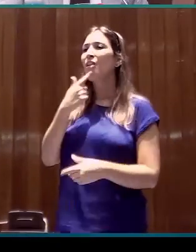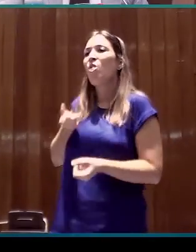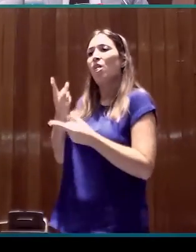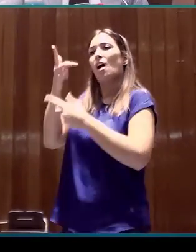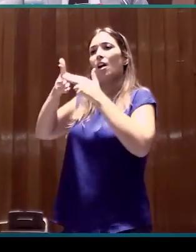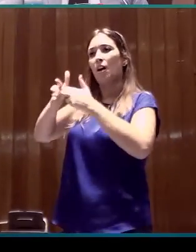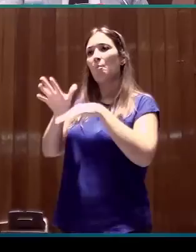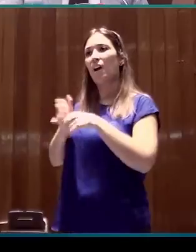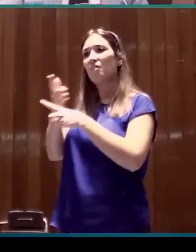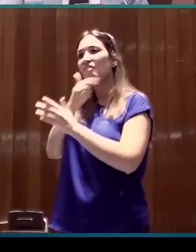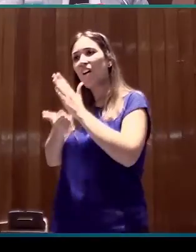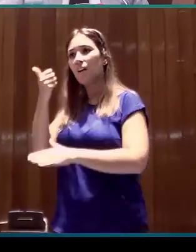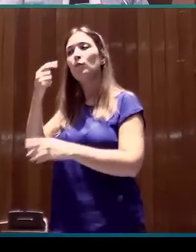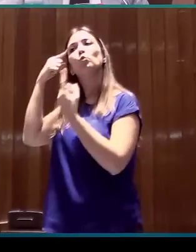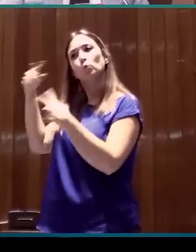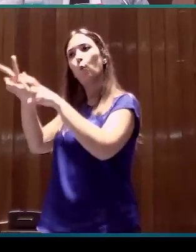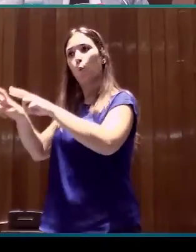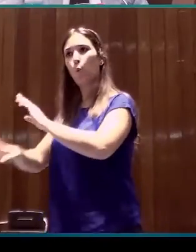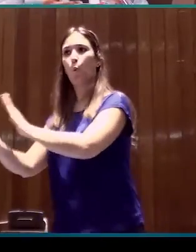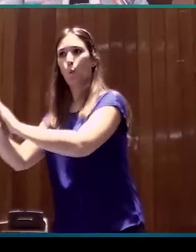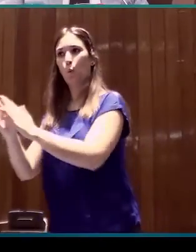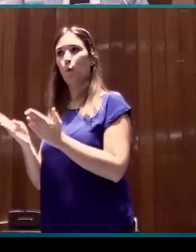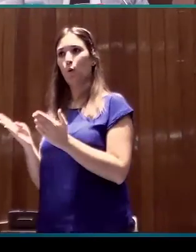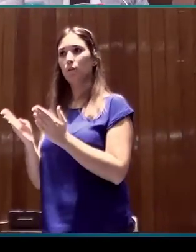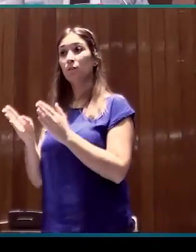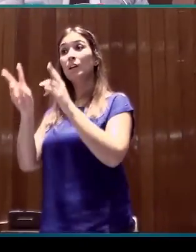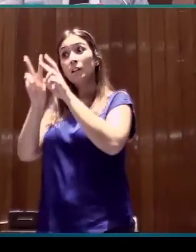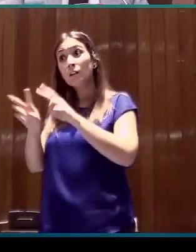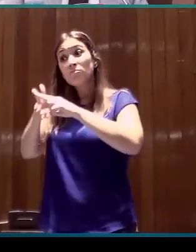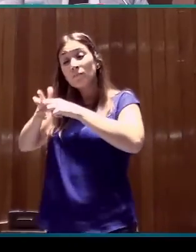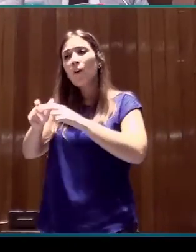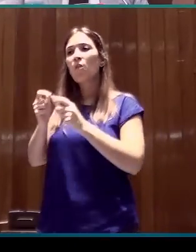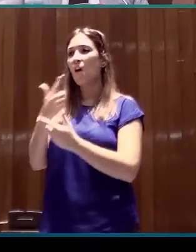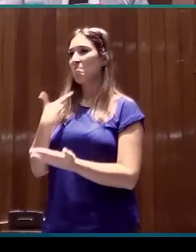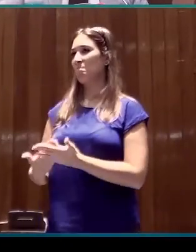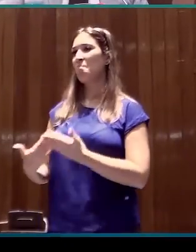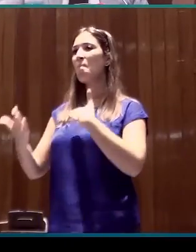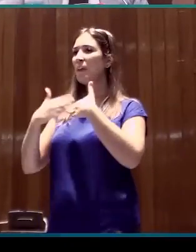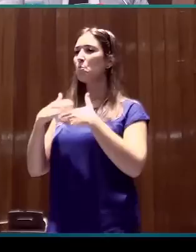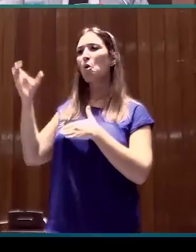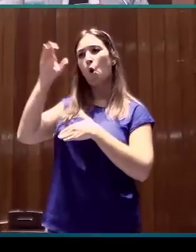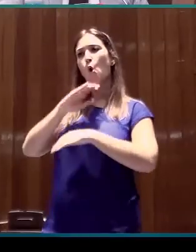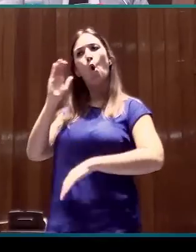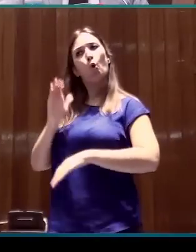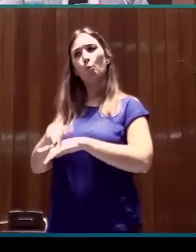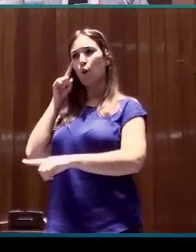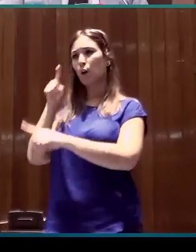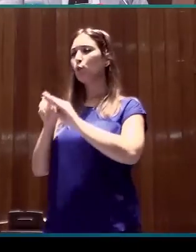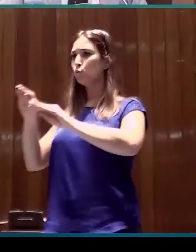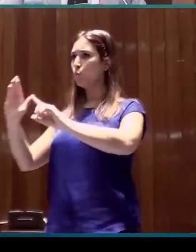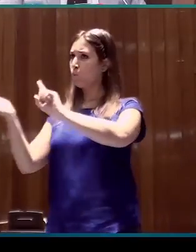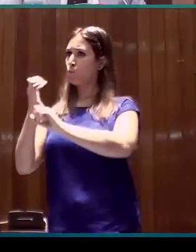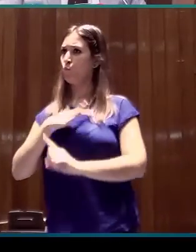se lo facilite y que se lo permita y que, además, le da unas garantías científicas para realizar ese objetivo.